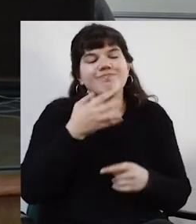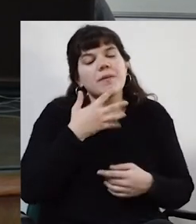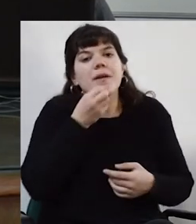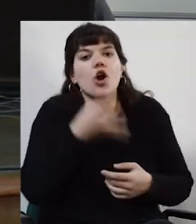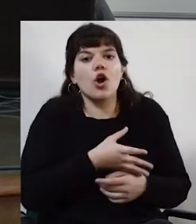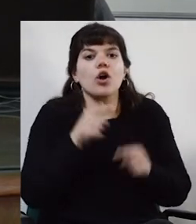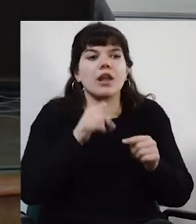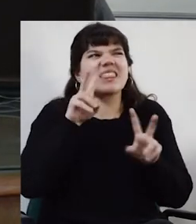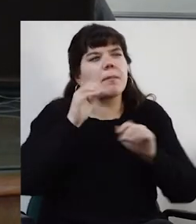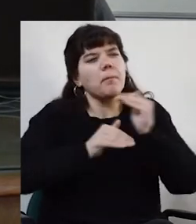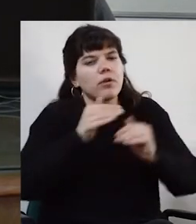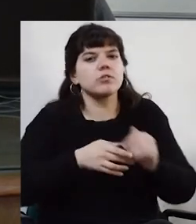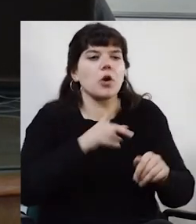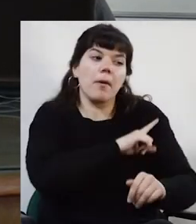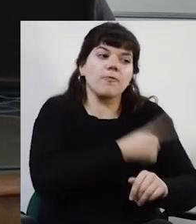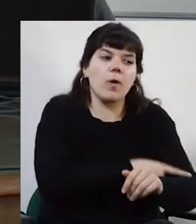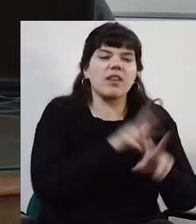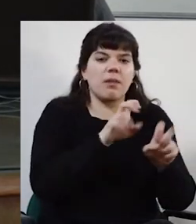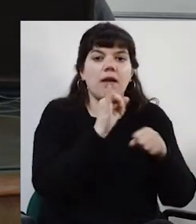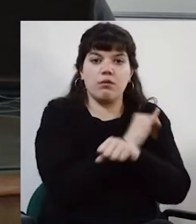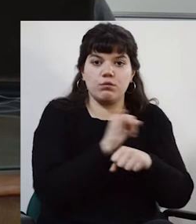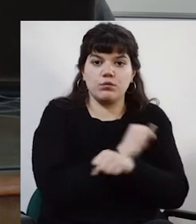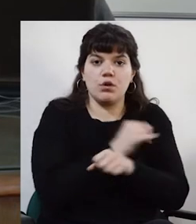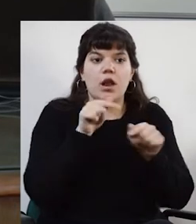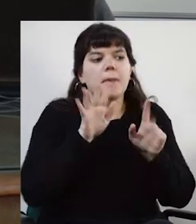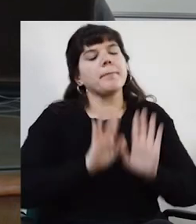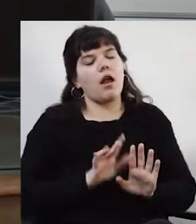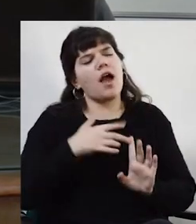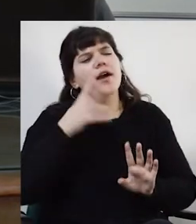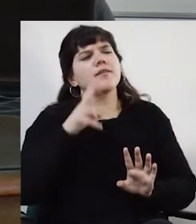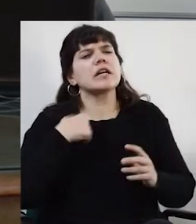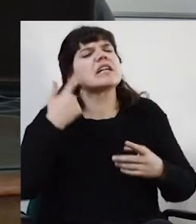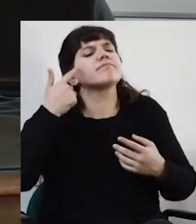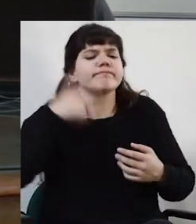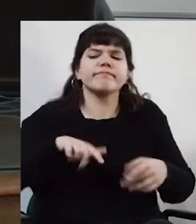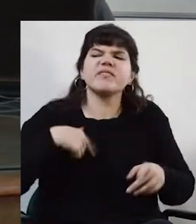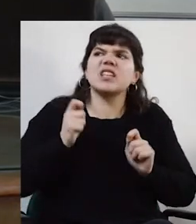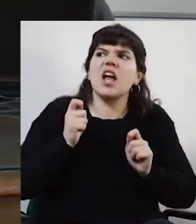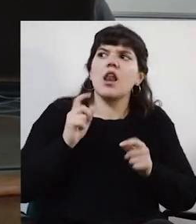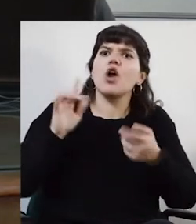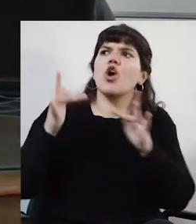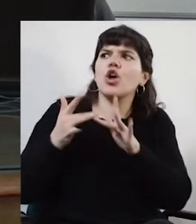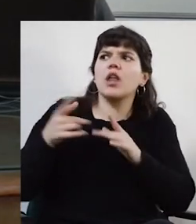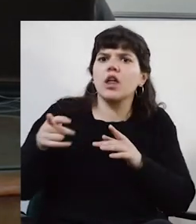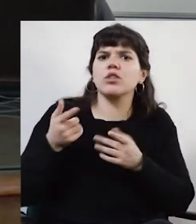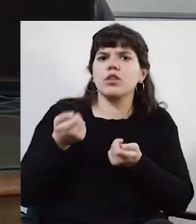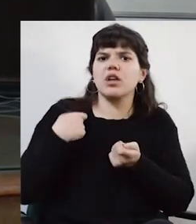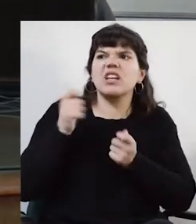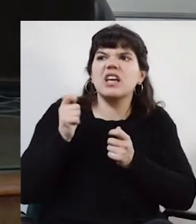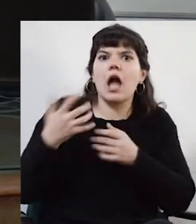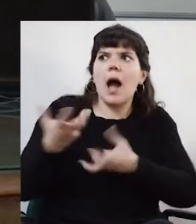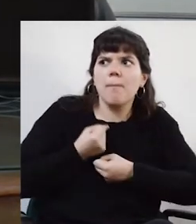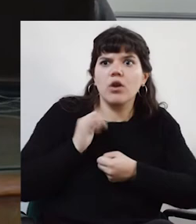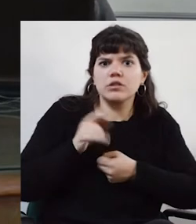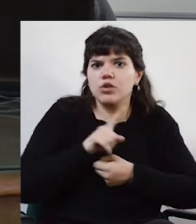sobre todo en un proceso de consolidación institucional, está bien parar y decir, bueno, a ver, qué tenemos, con quién tenemos vínculos, para qué tenemos vínculos, qué